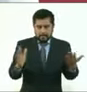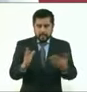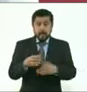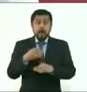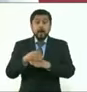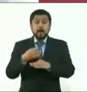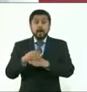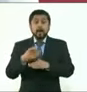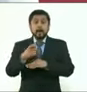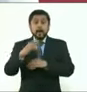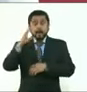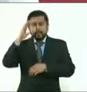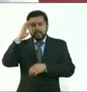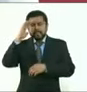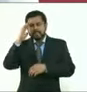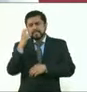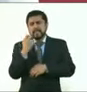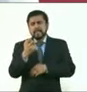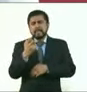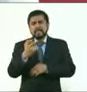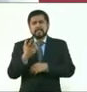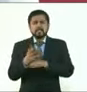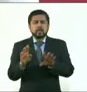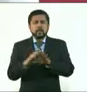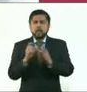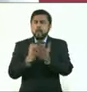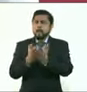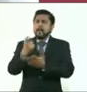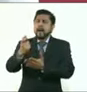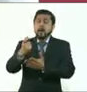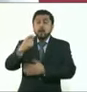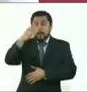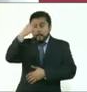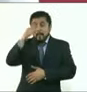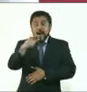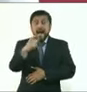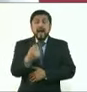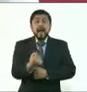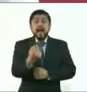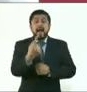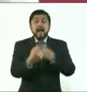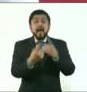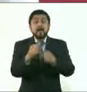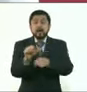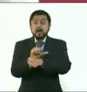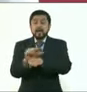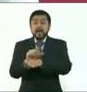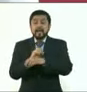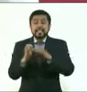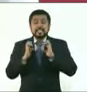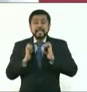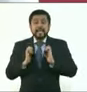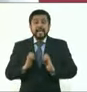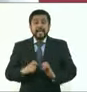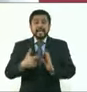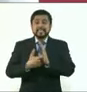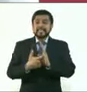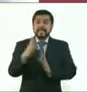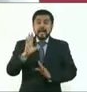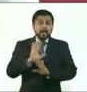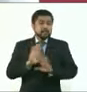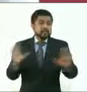contribución únicamente para autos de altísimo valor. O sea, son de las cosas que estamos afinando con